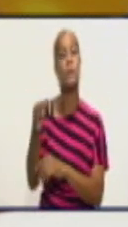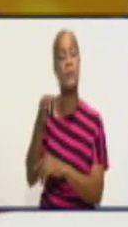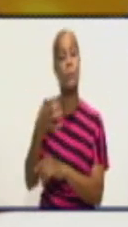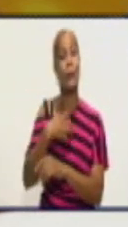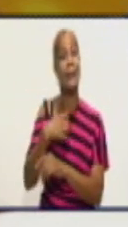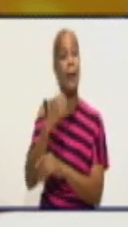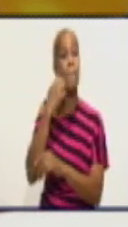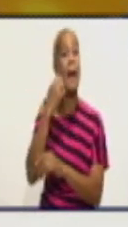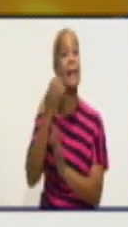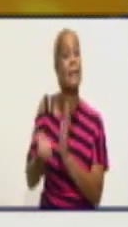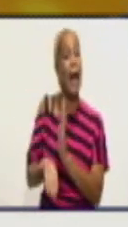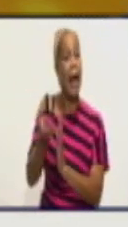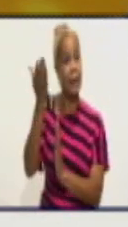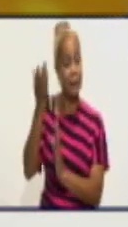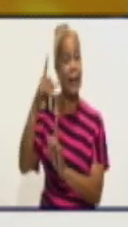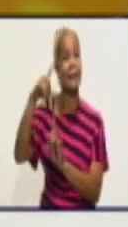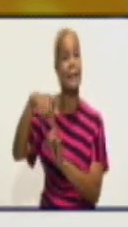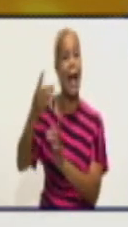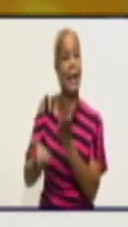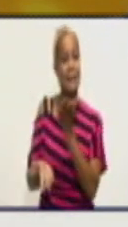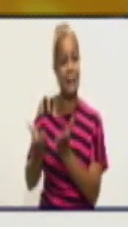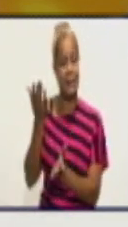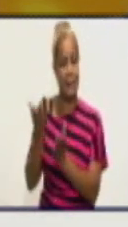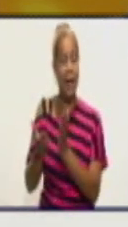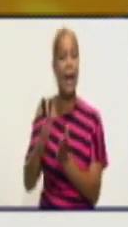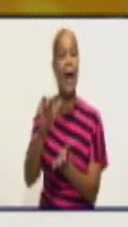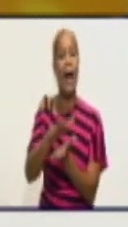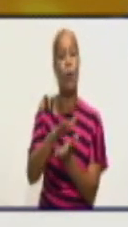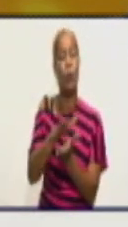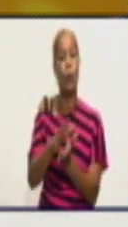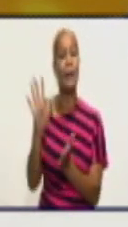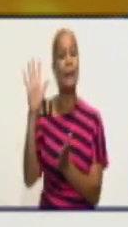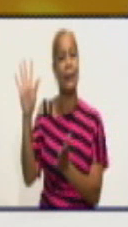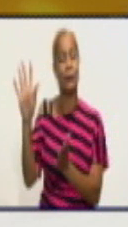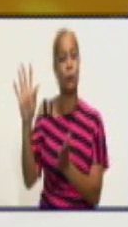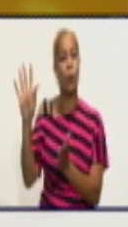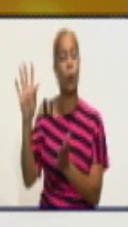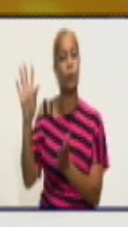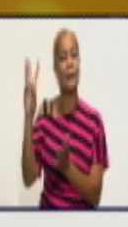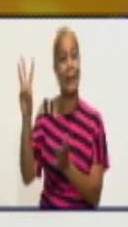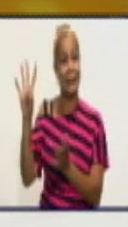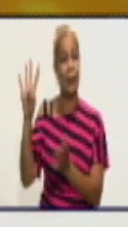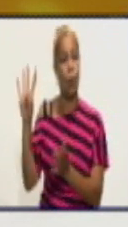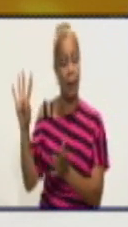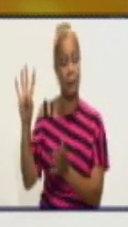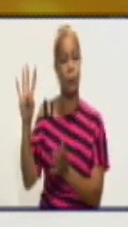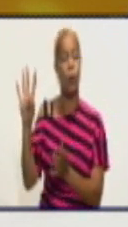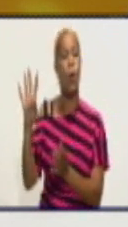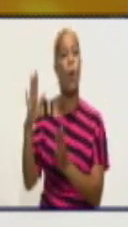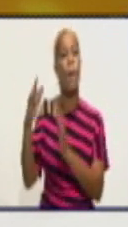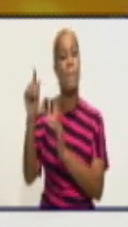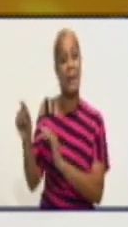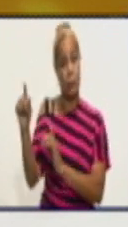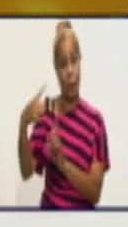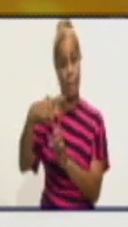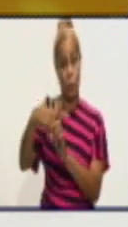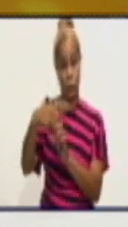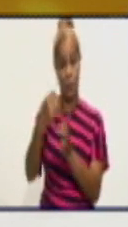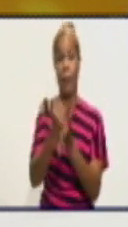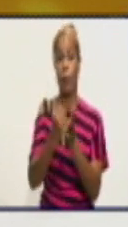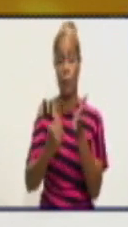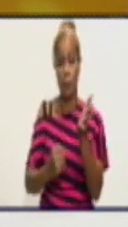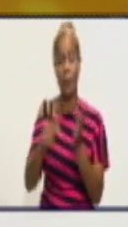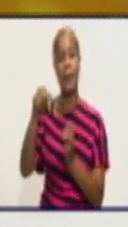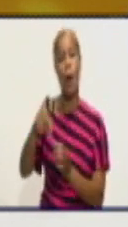La provincia hoy, en los últimos 15 días, acumula 524 casos y tenemos una tasa de 64,1. Hoy